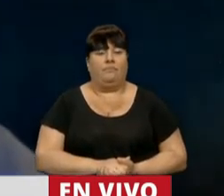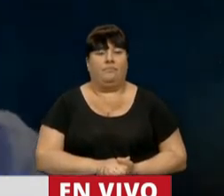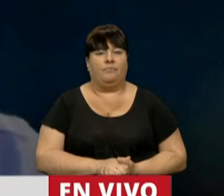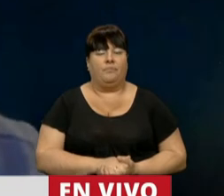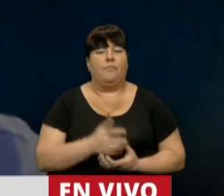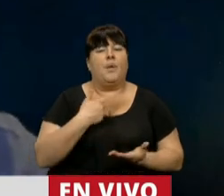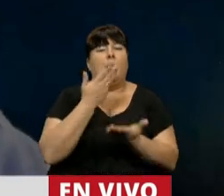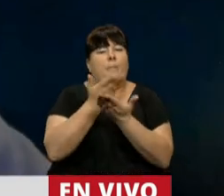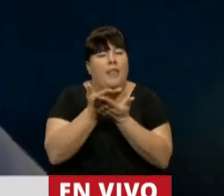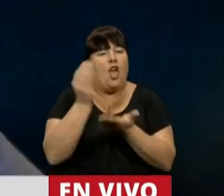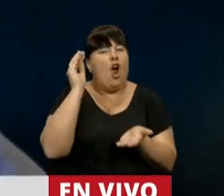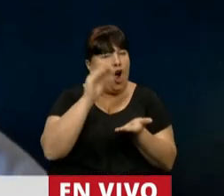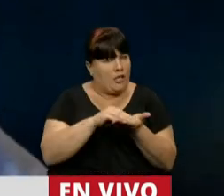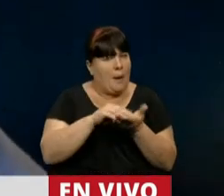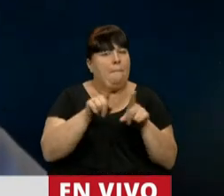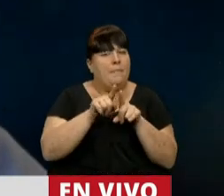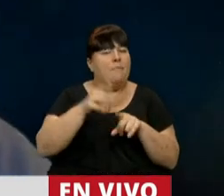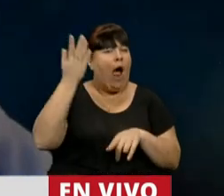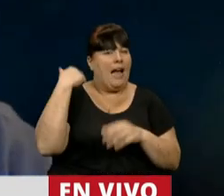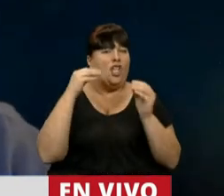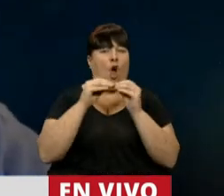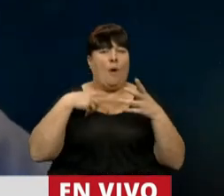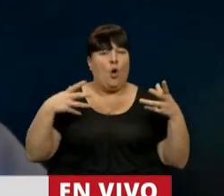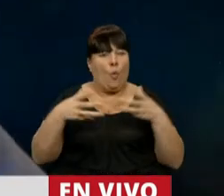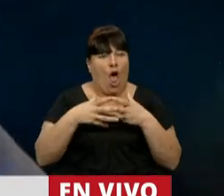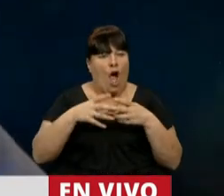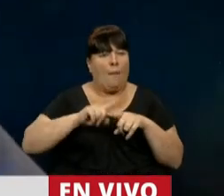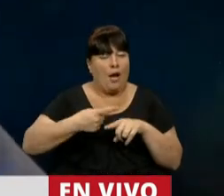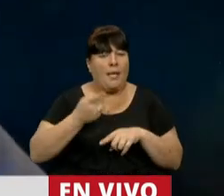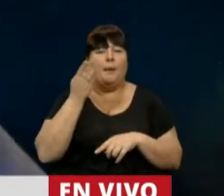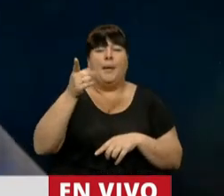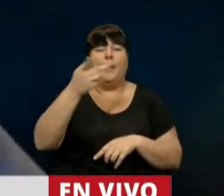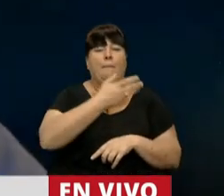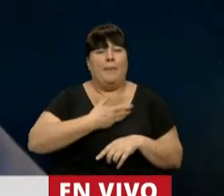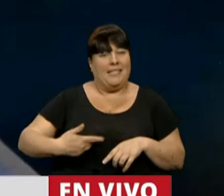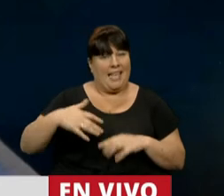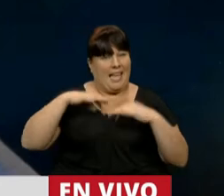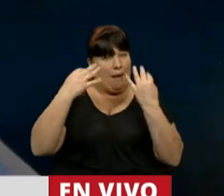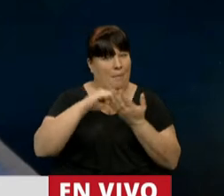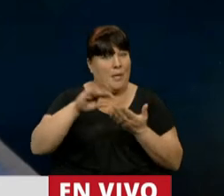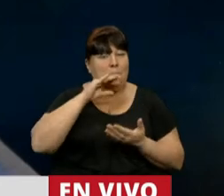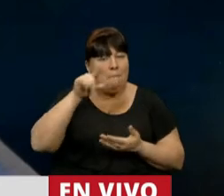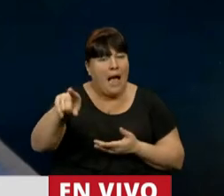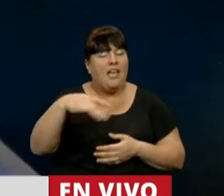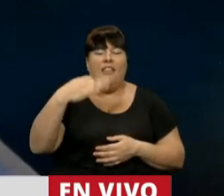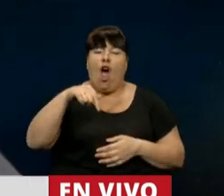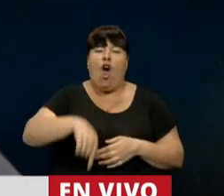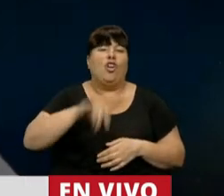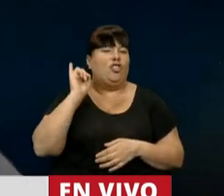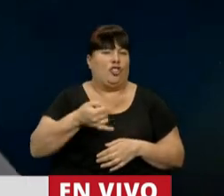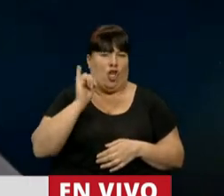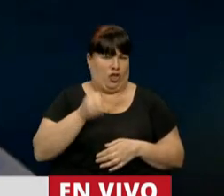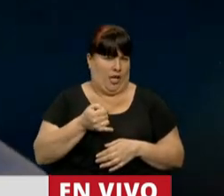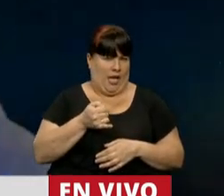Quiero pedirle una vez más, como lo han hecho los compañeros de Minterbloque, al presidente de esta Cámara, que hoy sea de una vez por todas